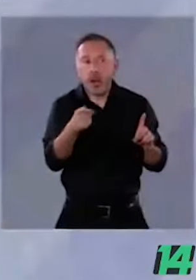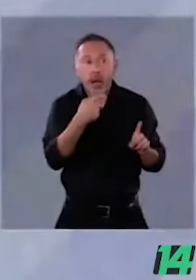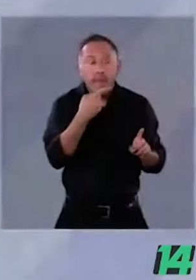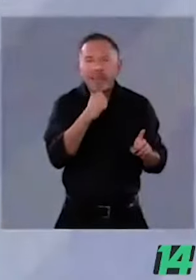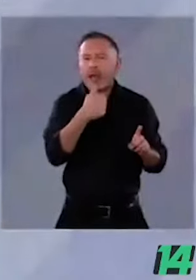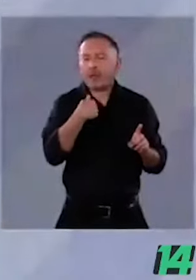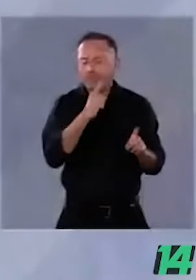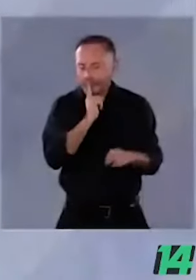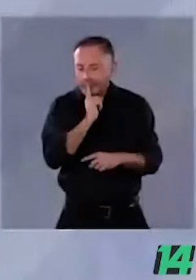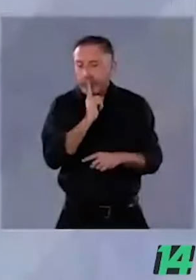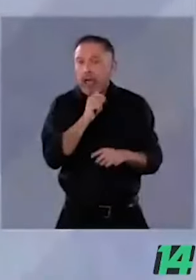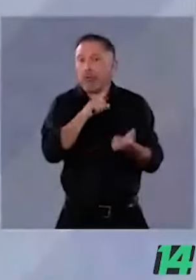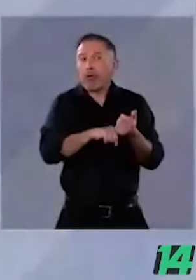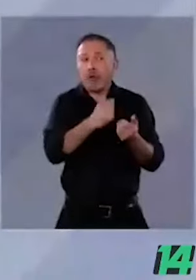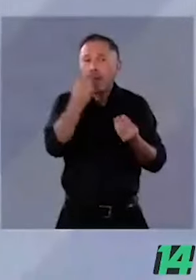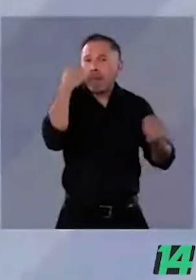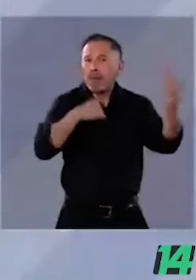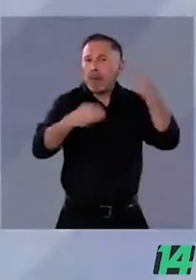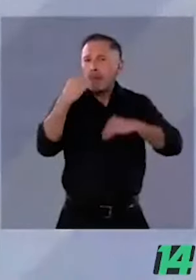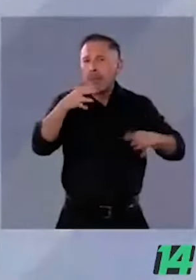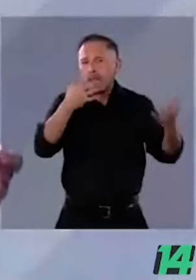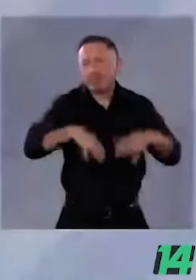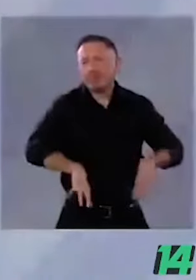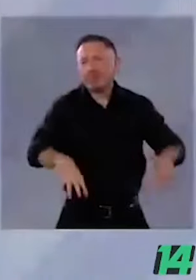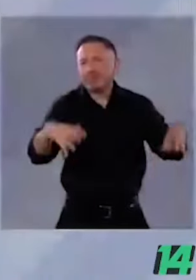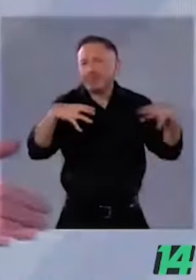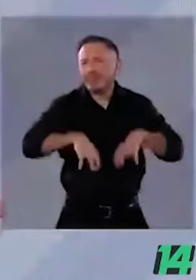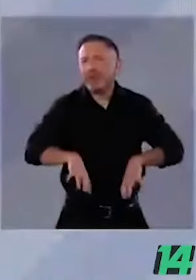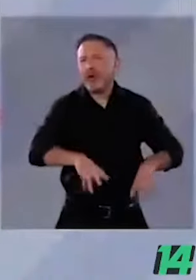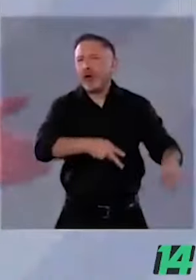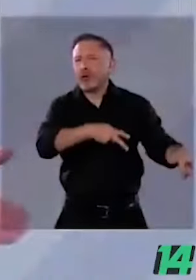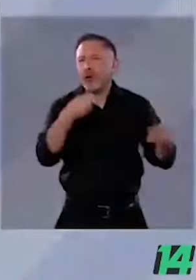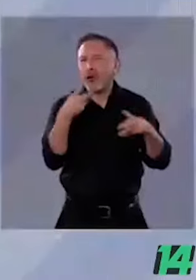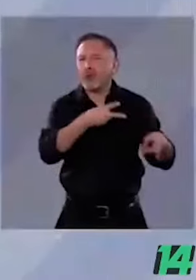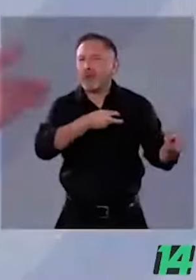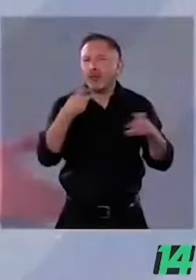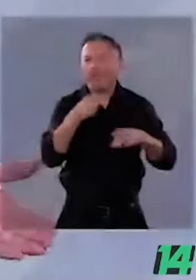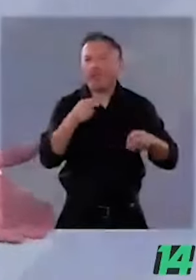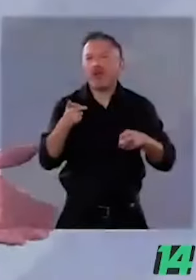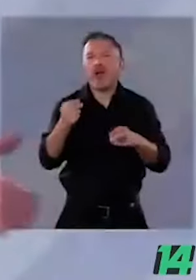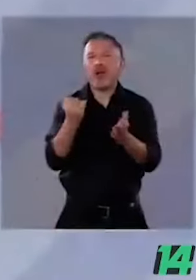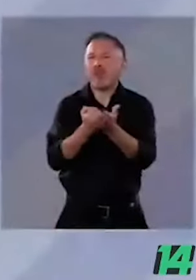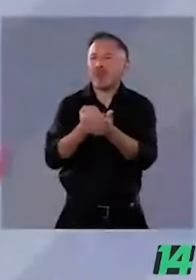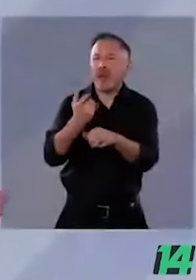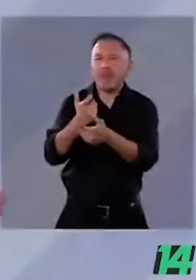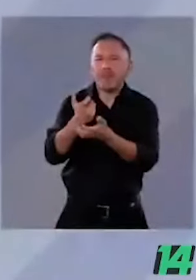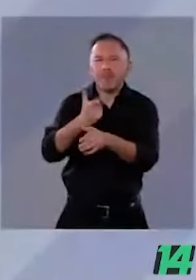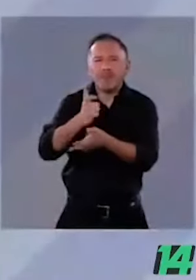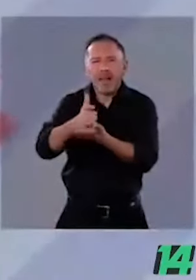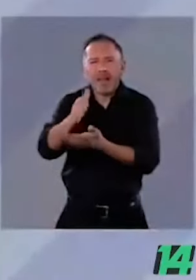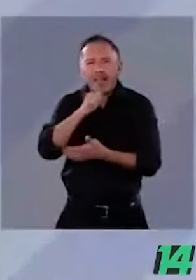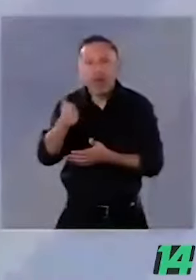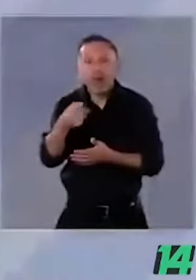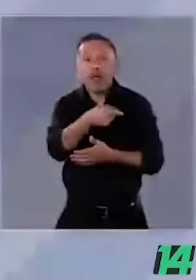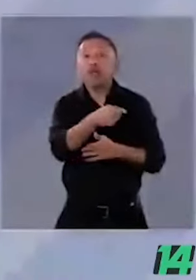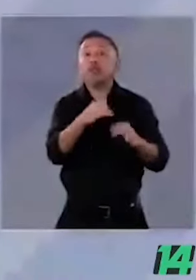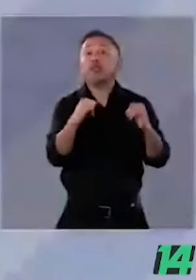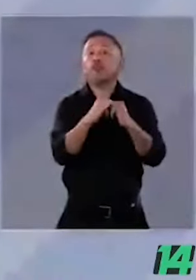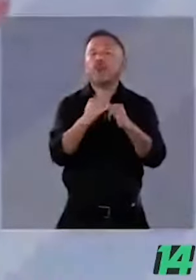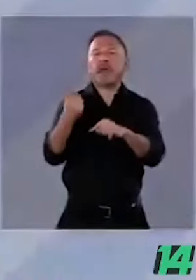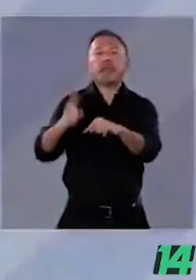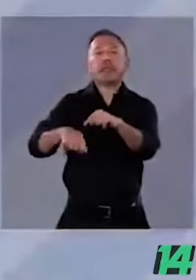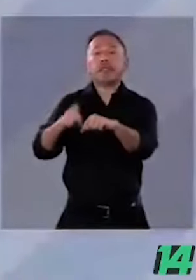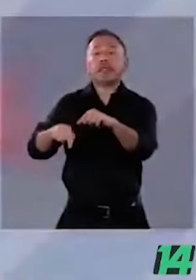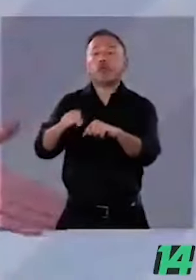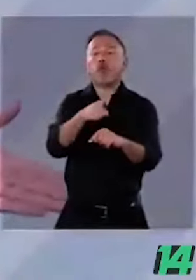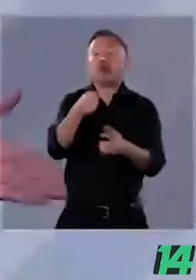Mario Delgado está haciendo con el huachicol fiscal y quiere sacrificar la democracia a las instituciones a cambio de reducción de